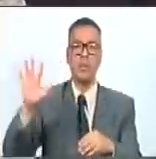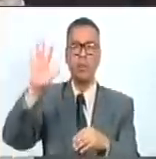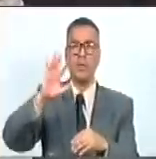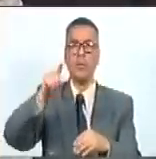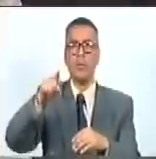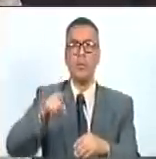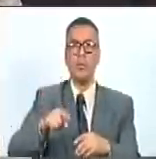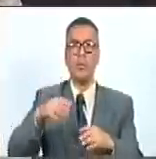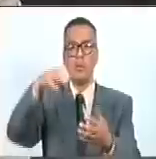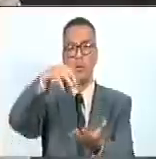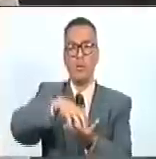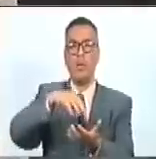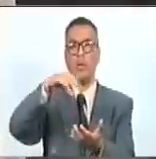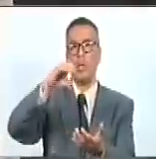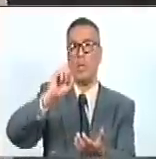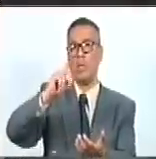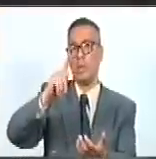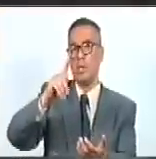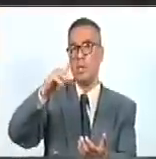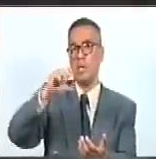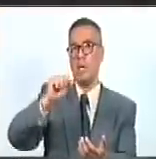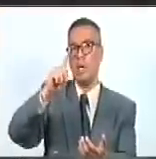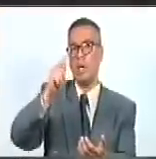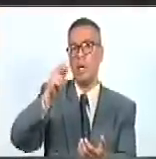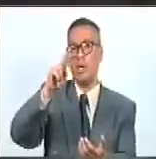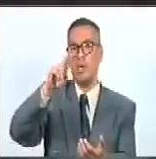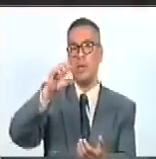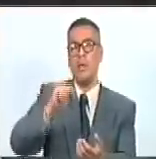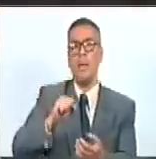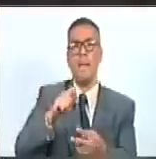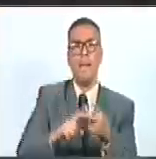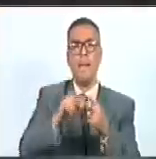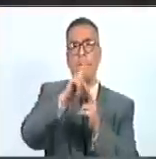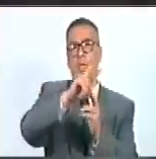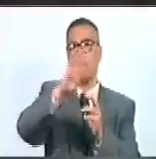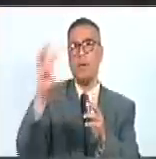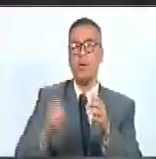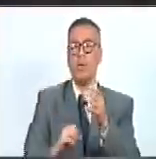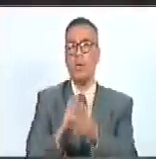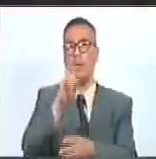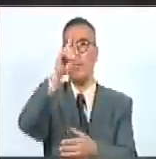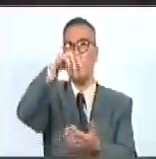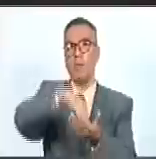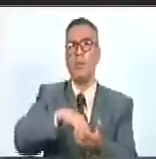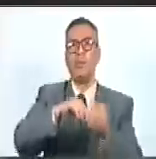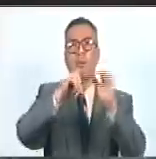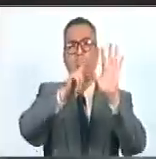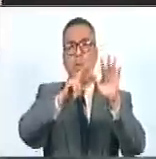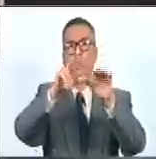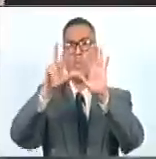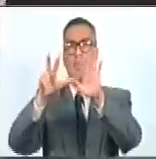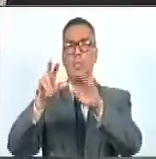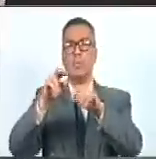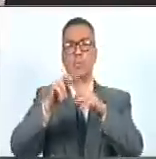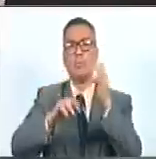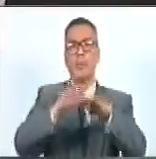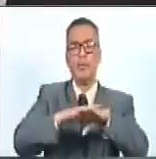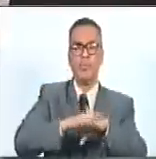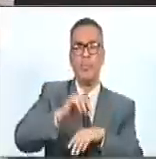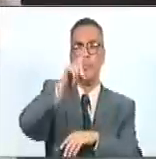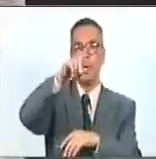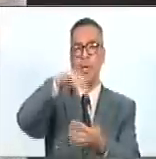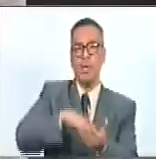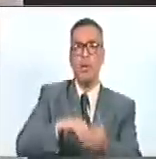y el Estado de Catar. Eso fue el 24 de mayo de 1973. Pero esas